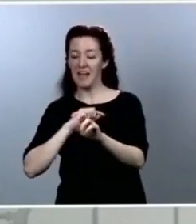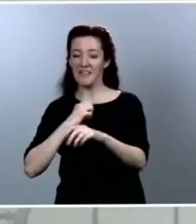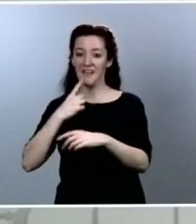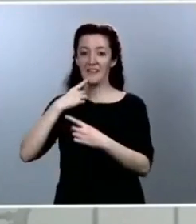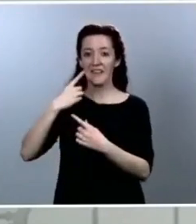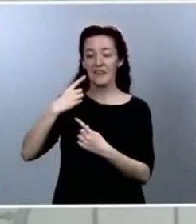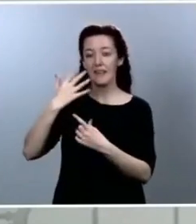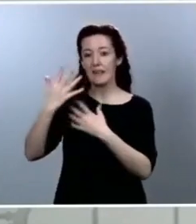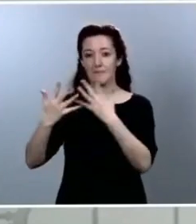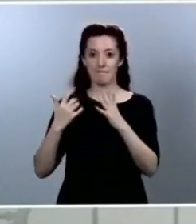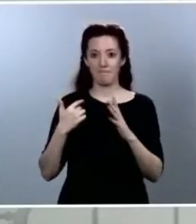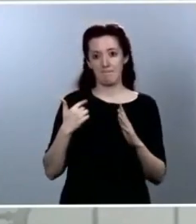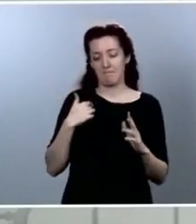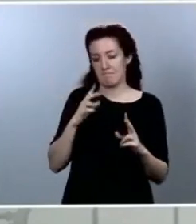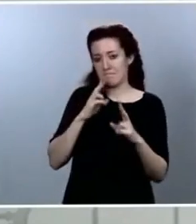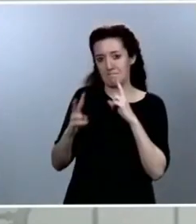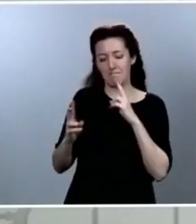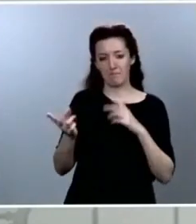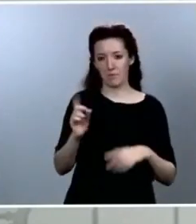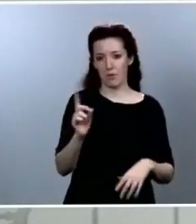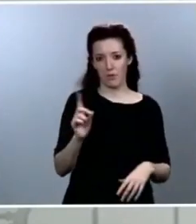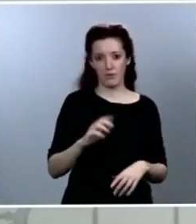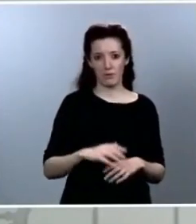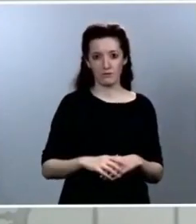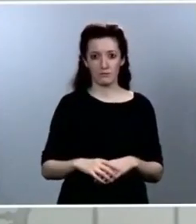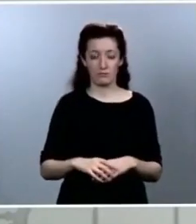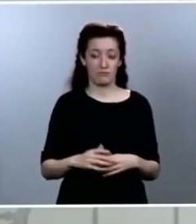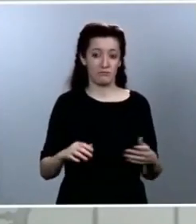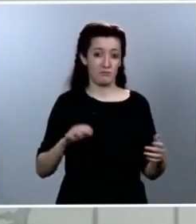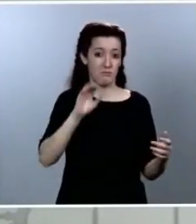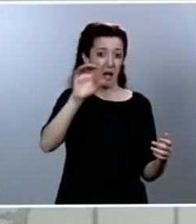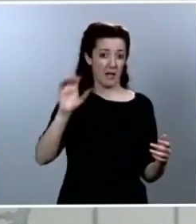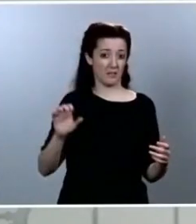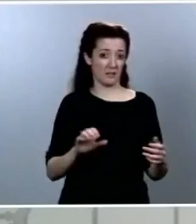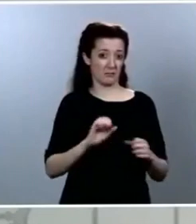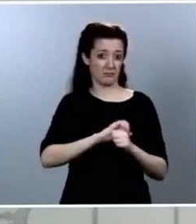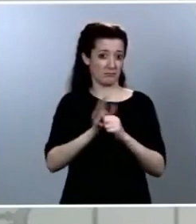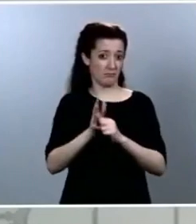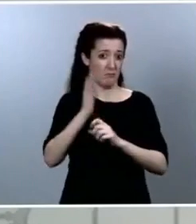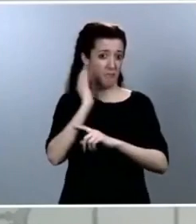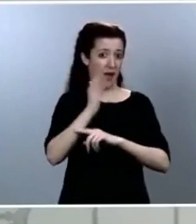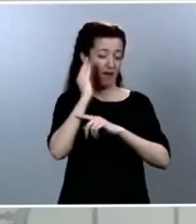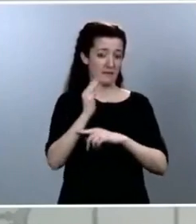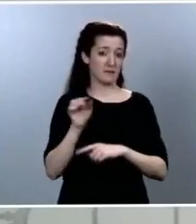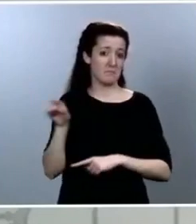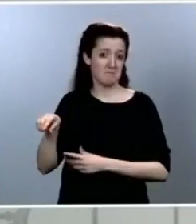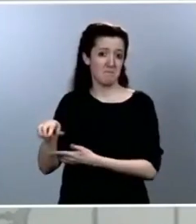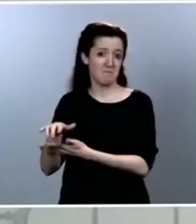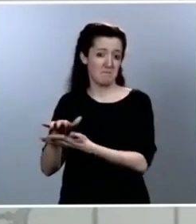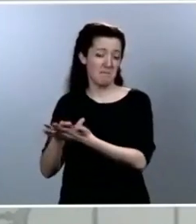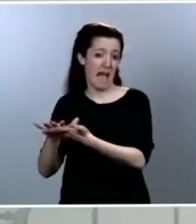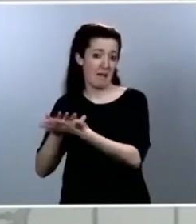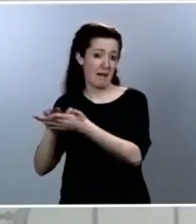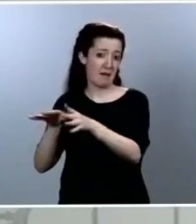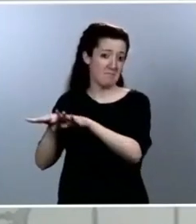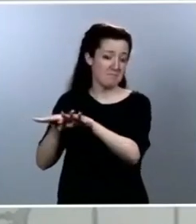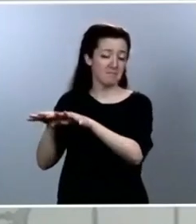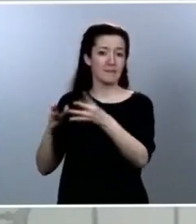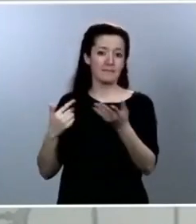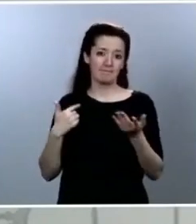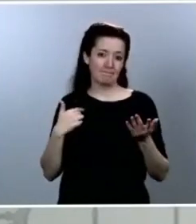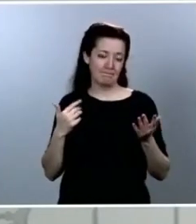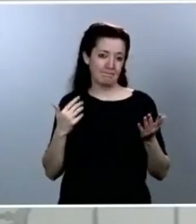golpeados por el COVID-19. Y tengo que decirle que eché en falta de menos, a lo mejor, un mensaje